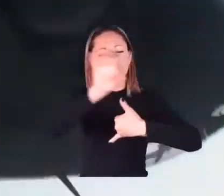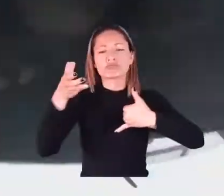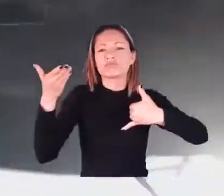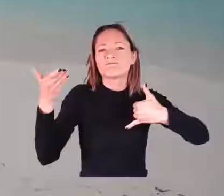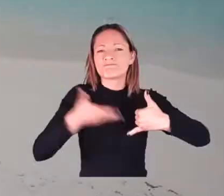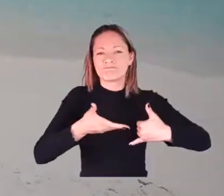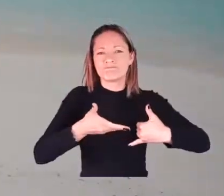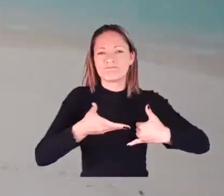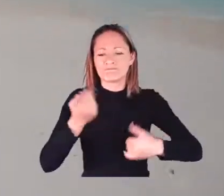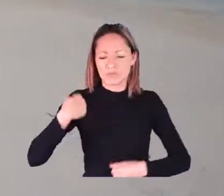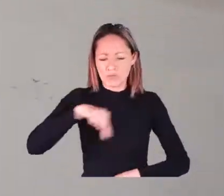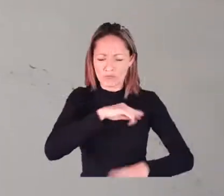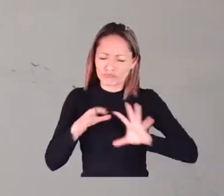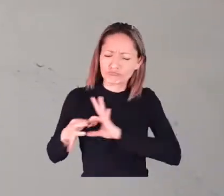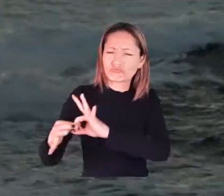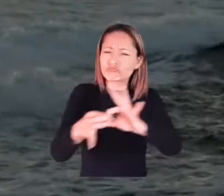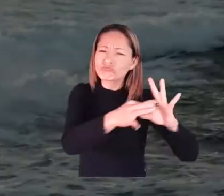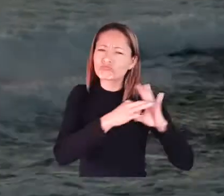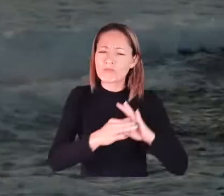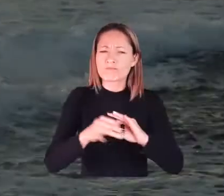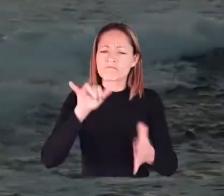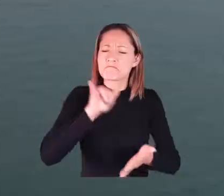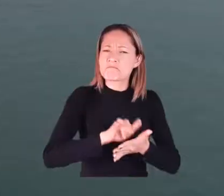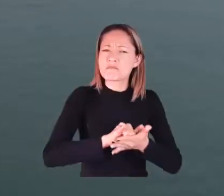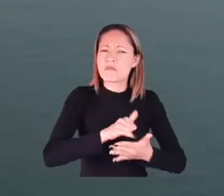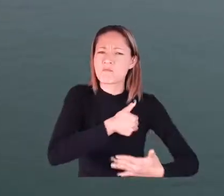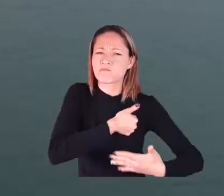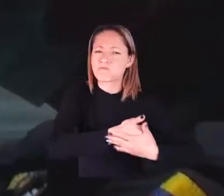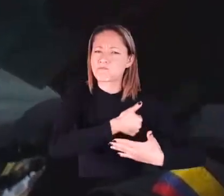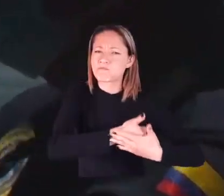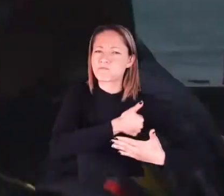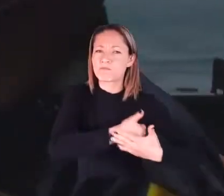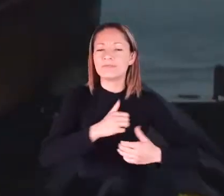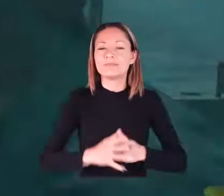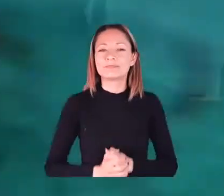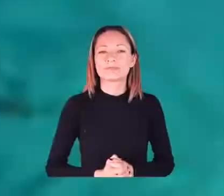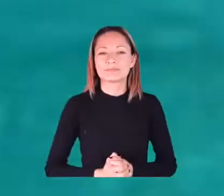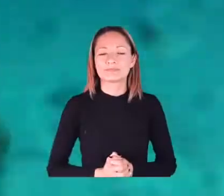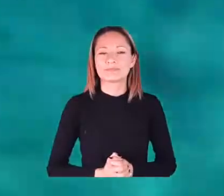cielos y costas del territorio nacional, estamos unidos por un mismo latir.